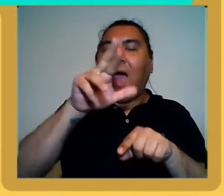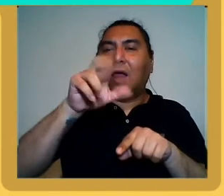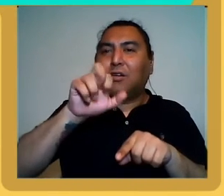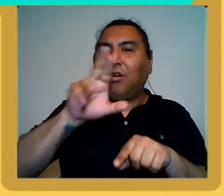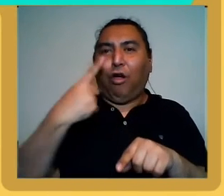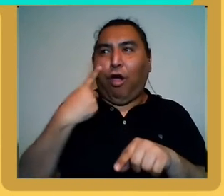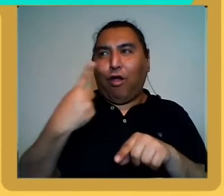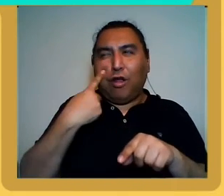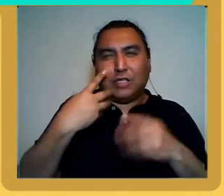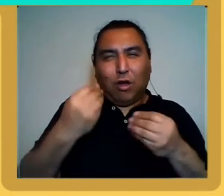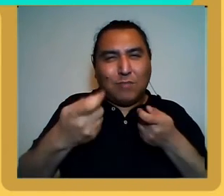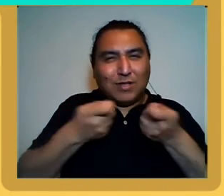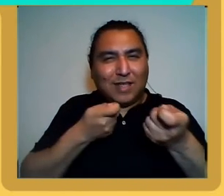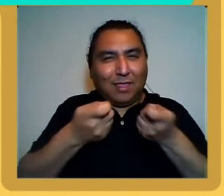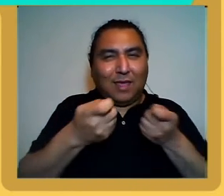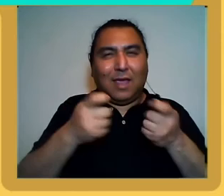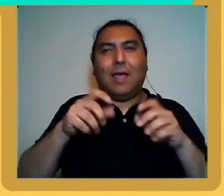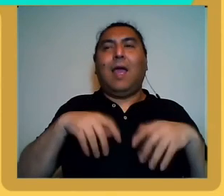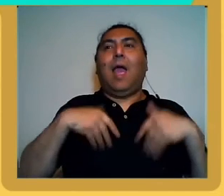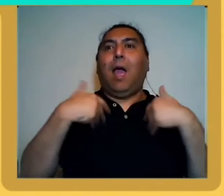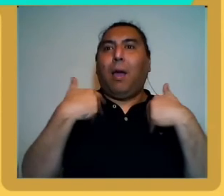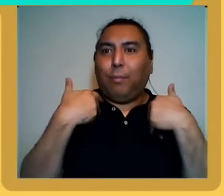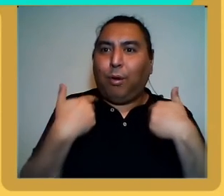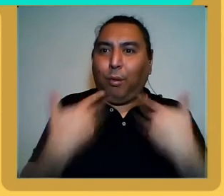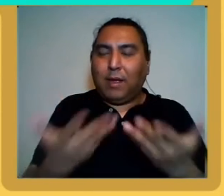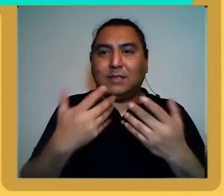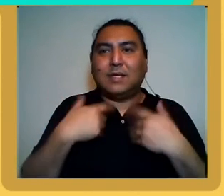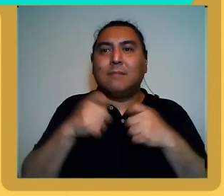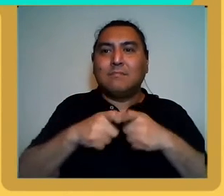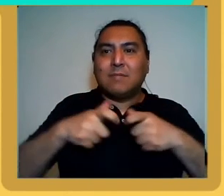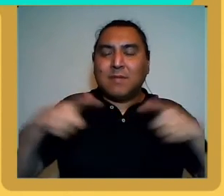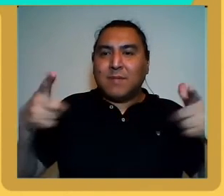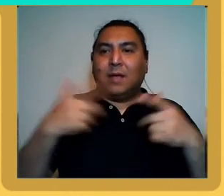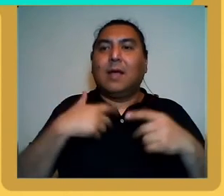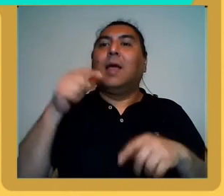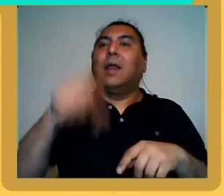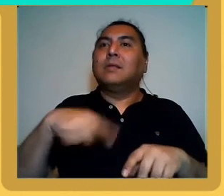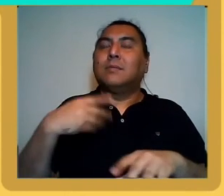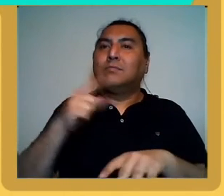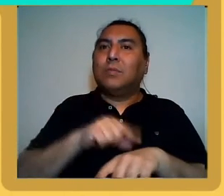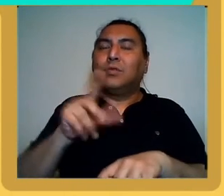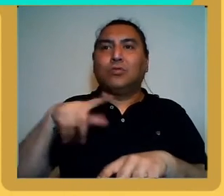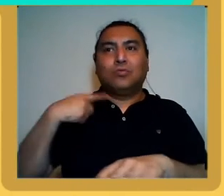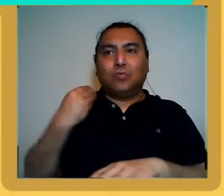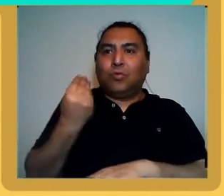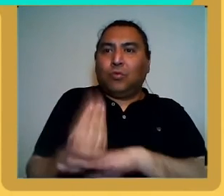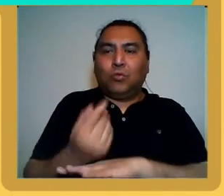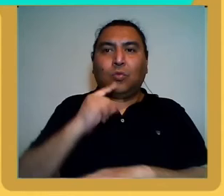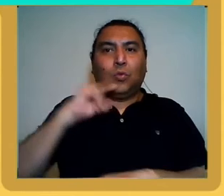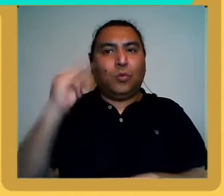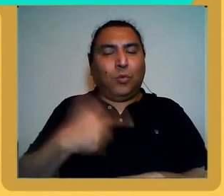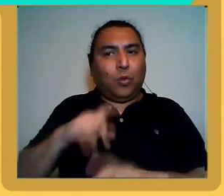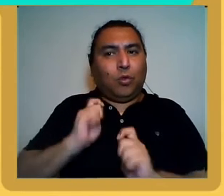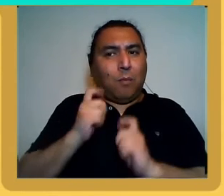ganar mercado. En esta década donde me toca asumir a mí, yo veo la oportunidad de